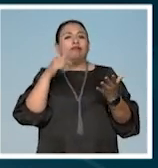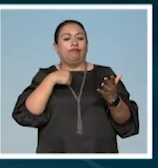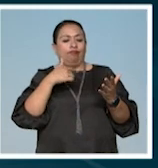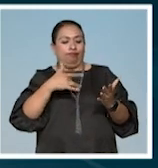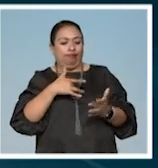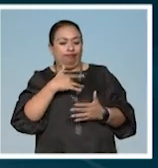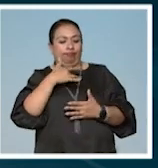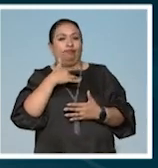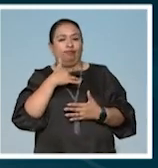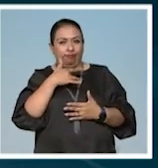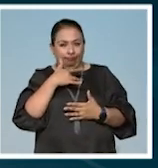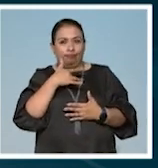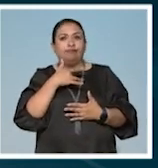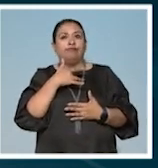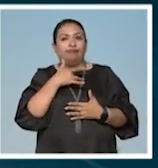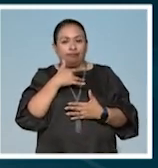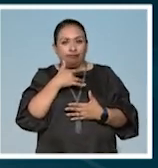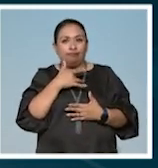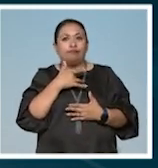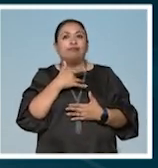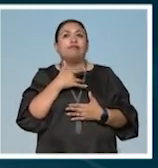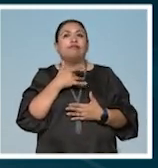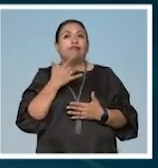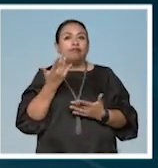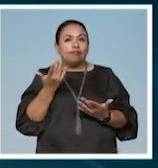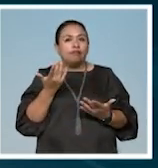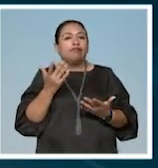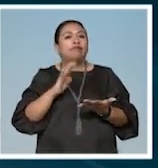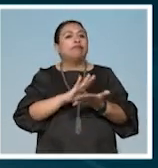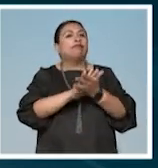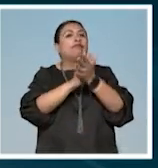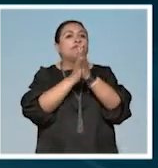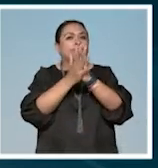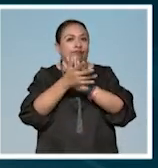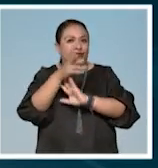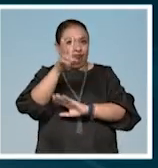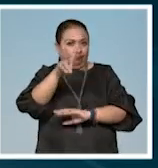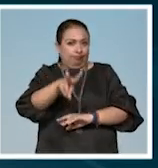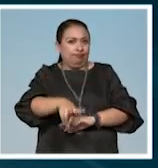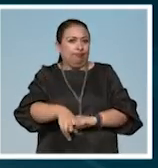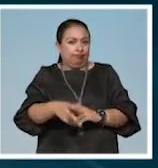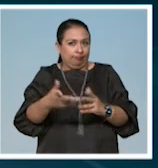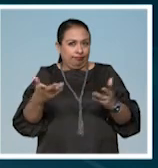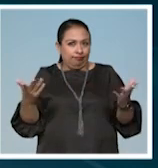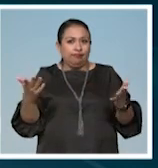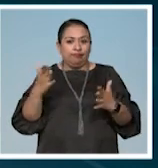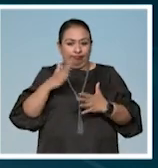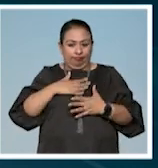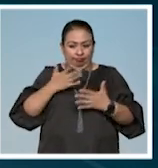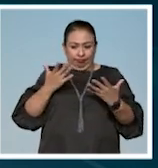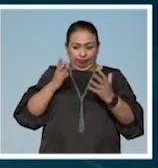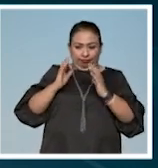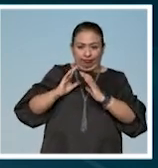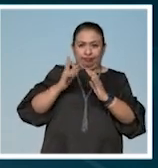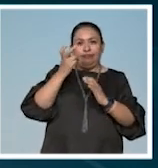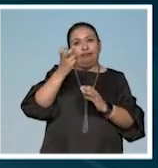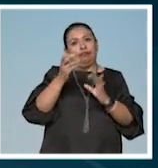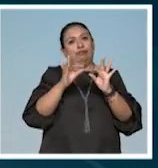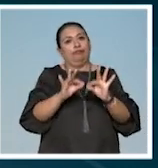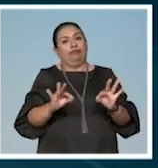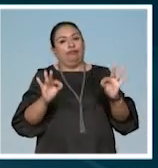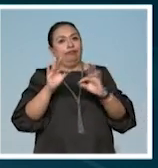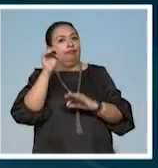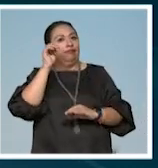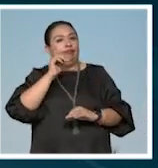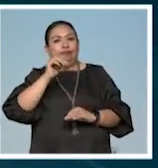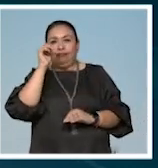sintiera que se convierten en verdad, ¿no?, cuando yo las canto. Eso es lo más importante